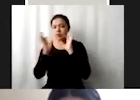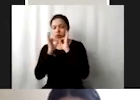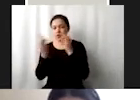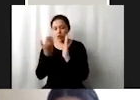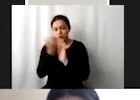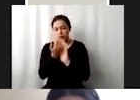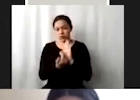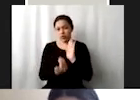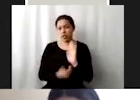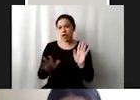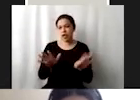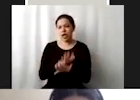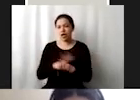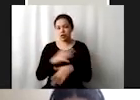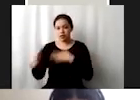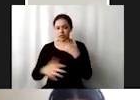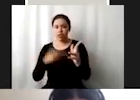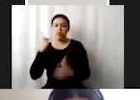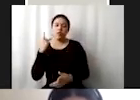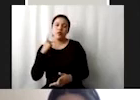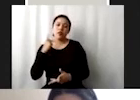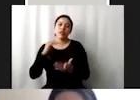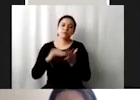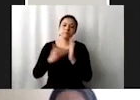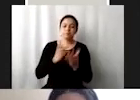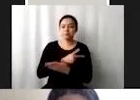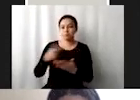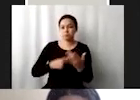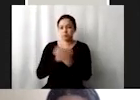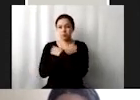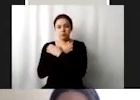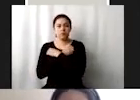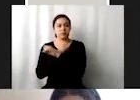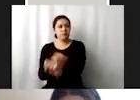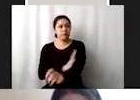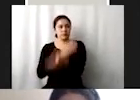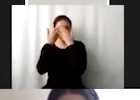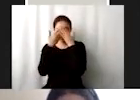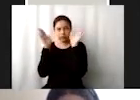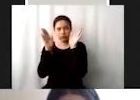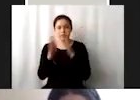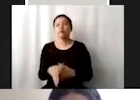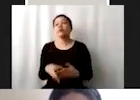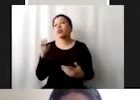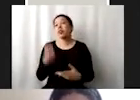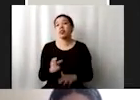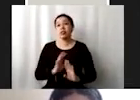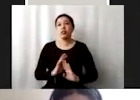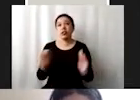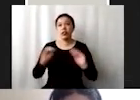al cambio climático políticas estrategias y planes educación y sensibilización que en eso si tenemos sin duda como